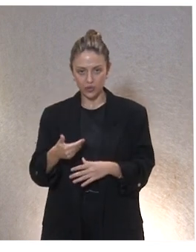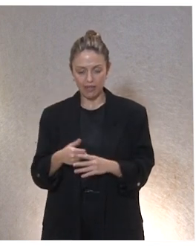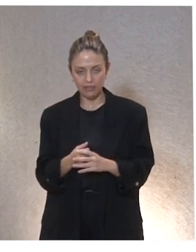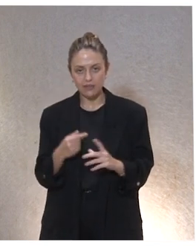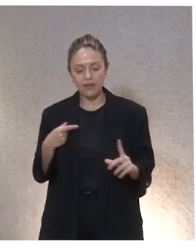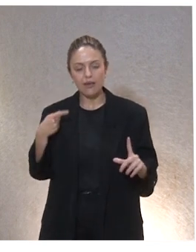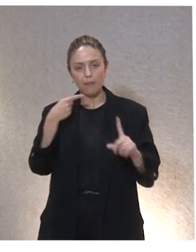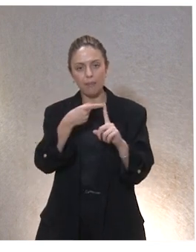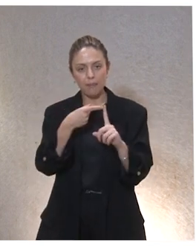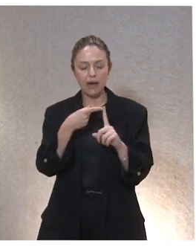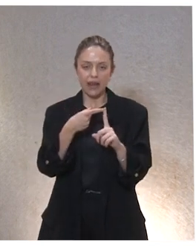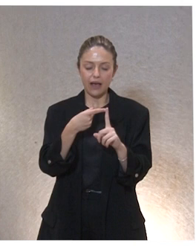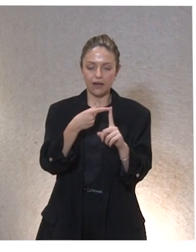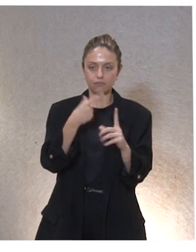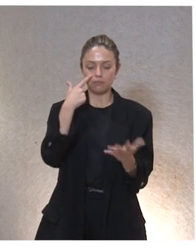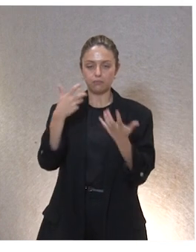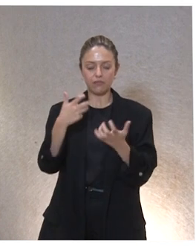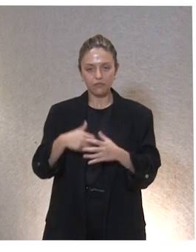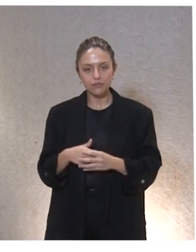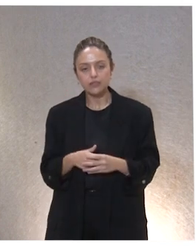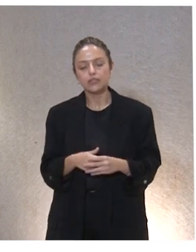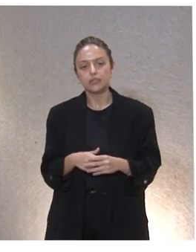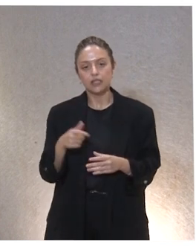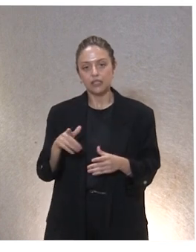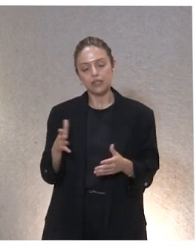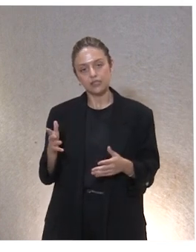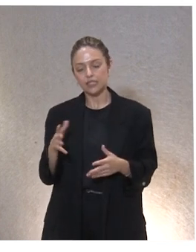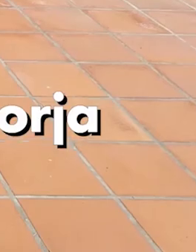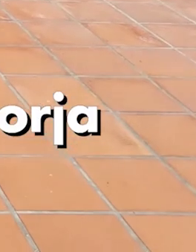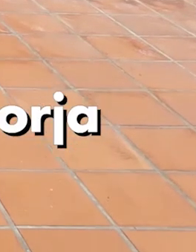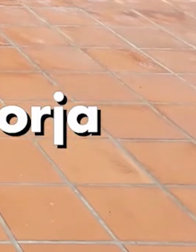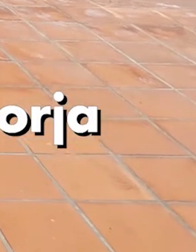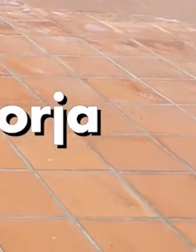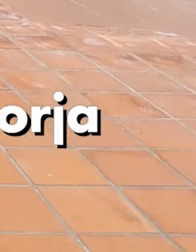resaltar. Así que vamos para adentro a ver si lo sé hacer bien.